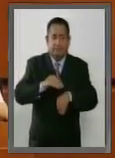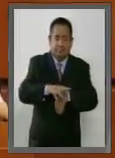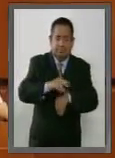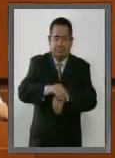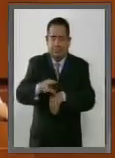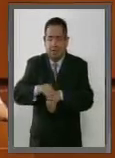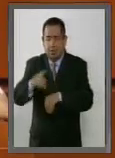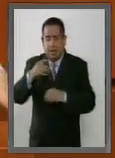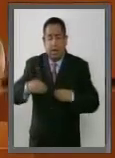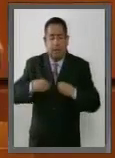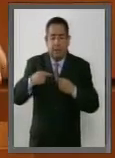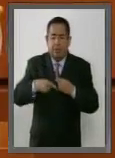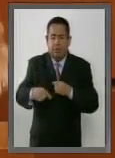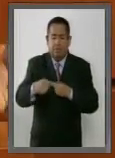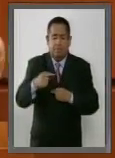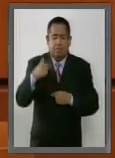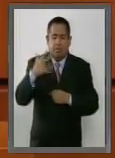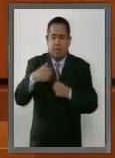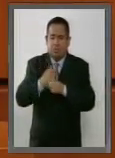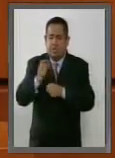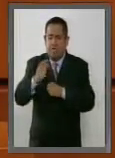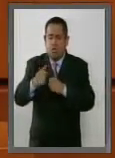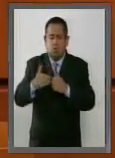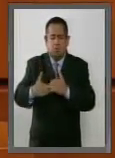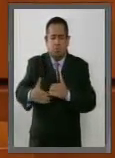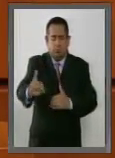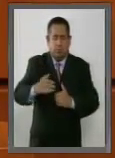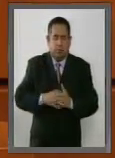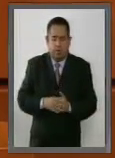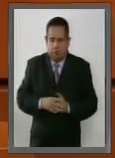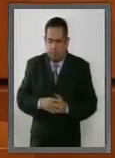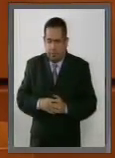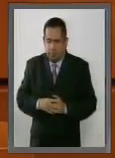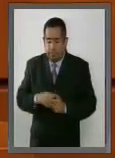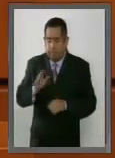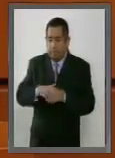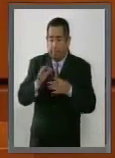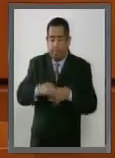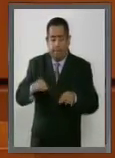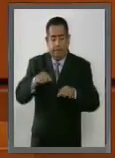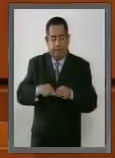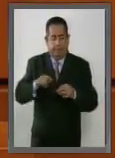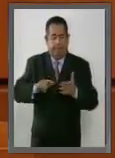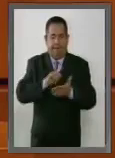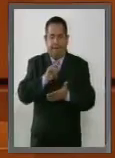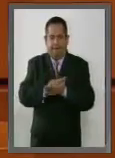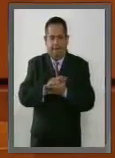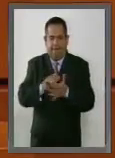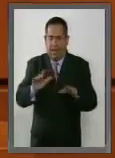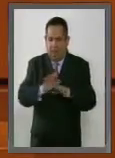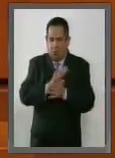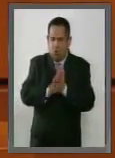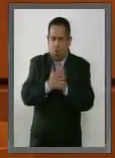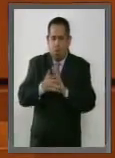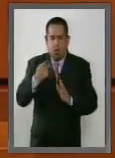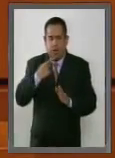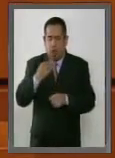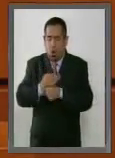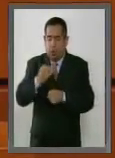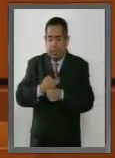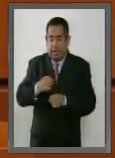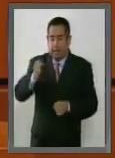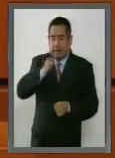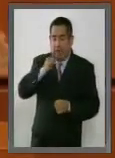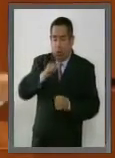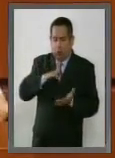próximas décadas. Me atrevo a decir que lo más importante de esta reforma política que estamos impulsando desde el